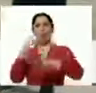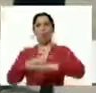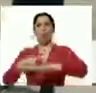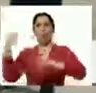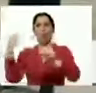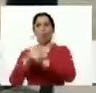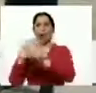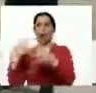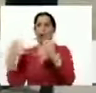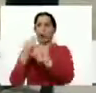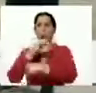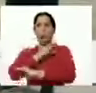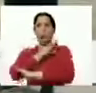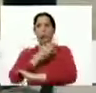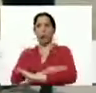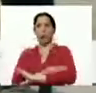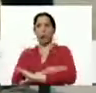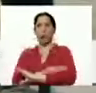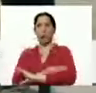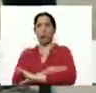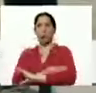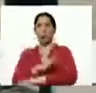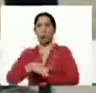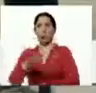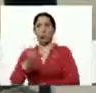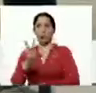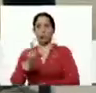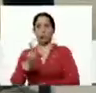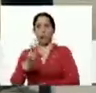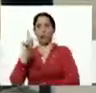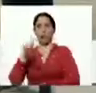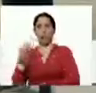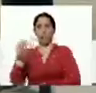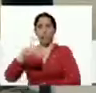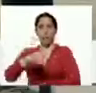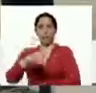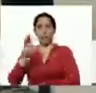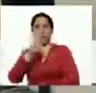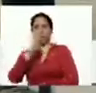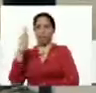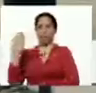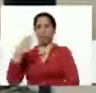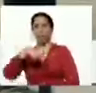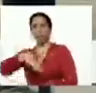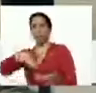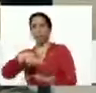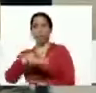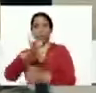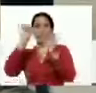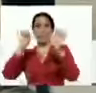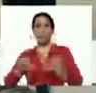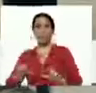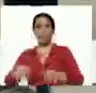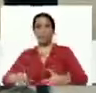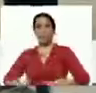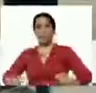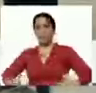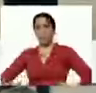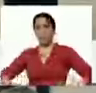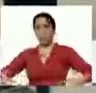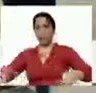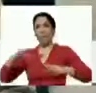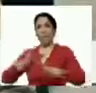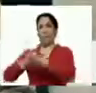junto a la fuerza en todo el territorio nacional. Cabe destacar que en medio de una crisis del sistema capitalista y un bloqueo